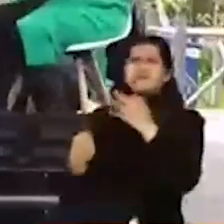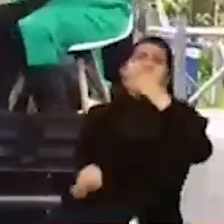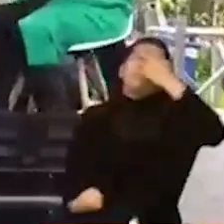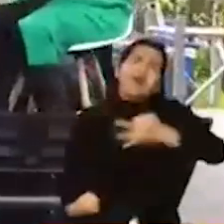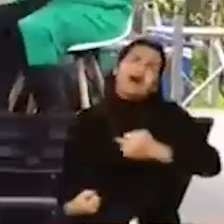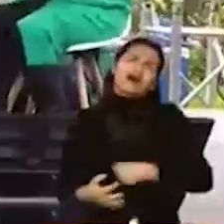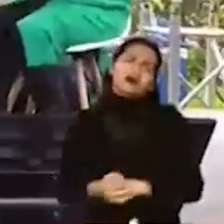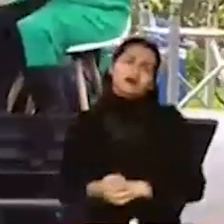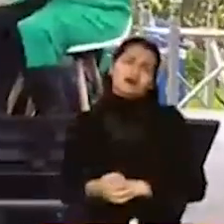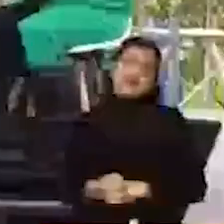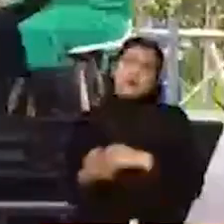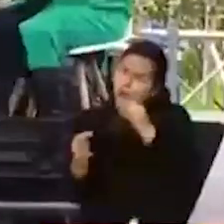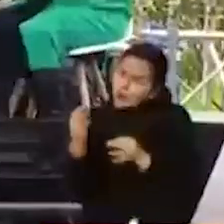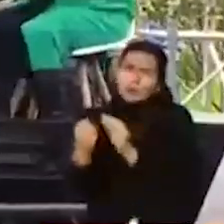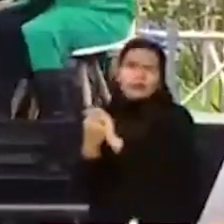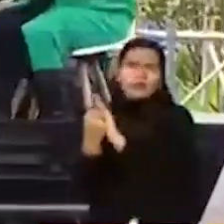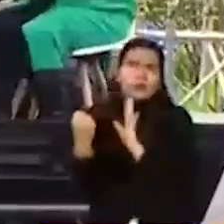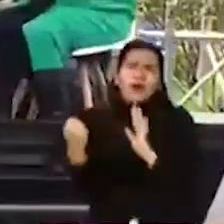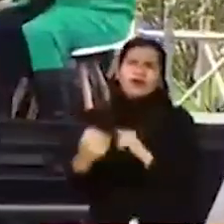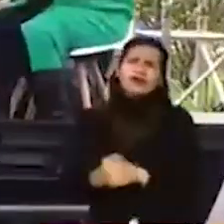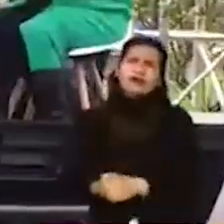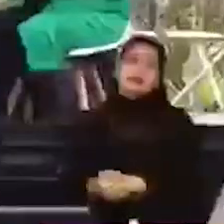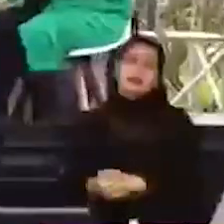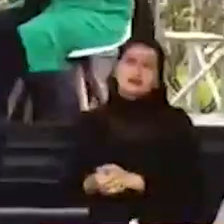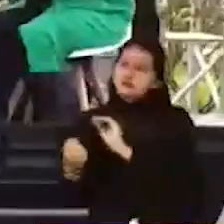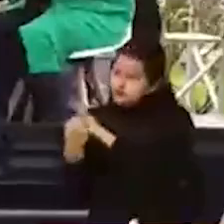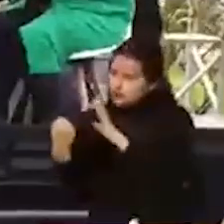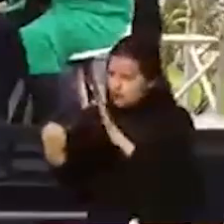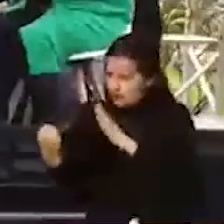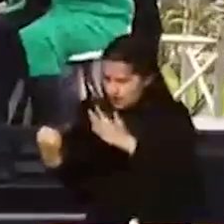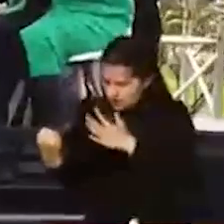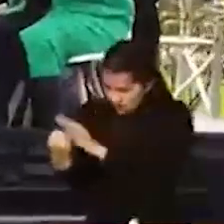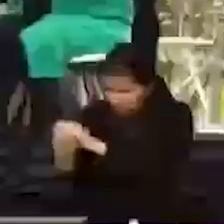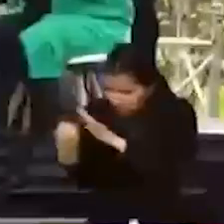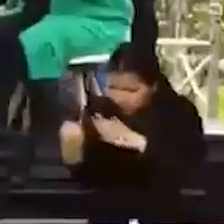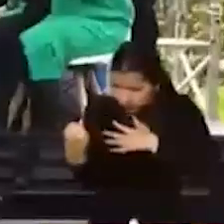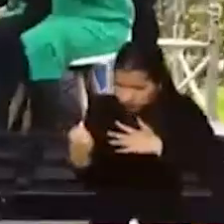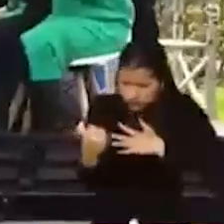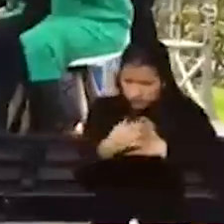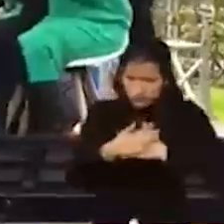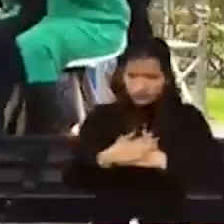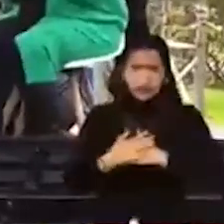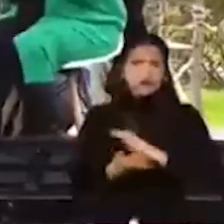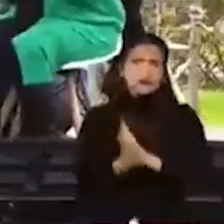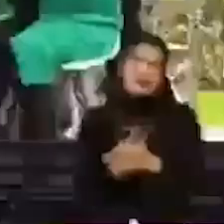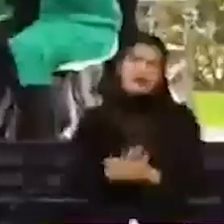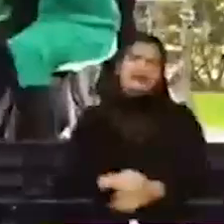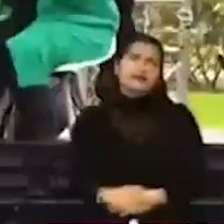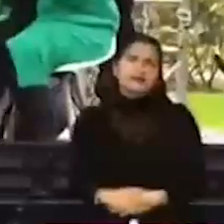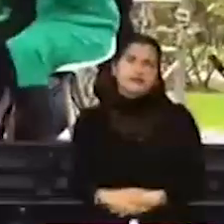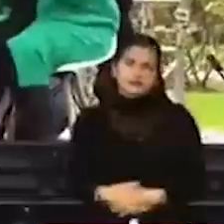donde nosotros podamos sentirnos un poco en paz. Sí que no es fácil, pero la verdad,